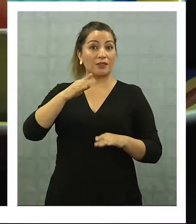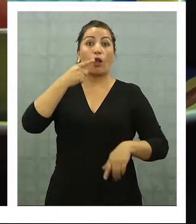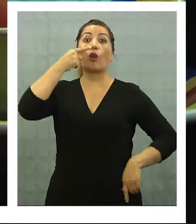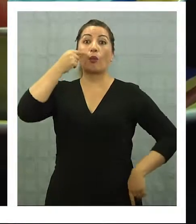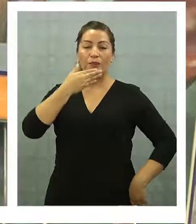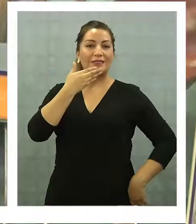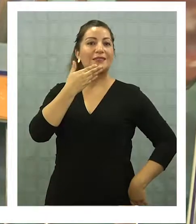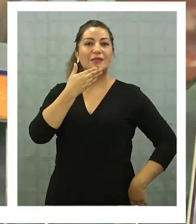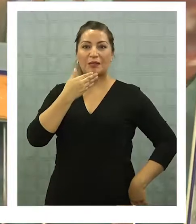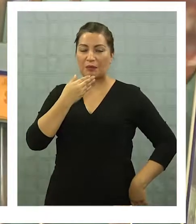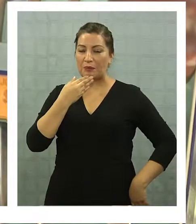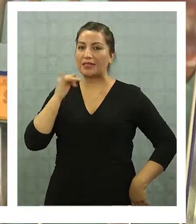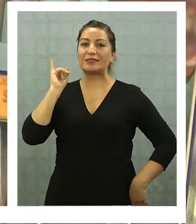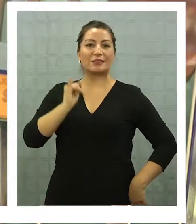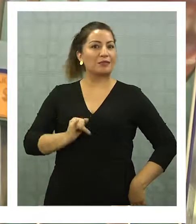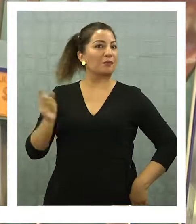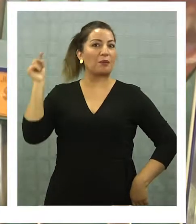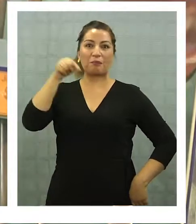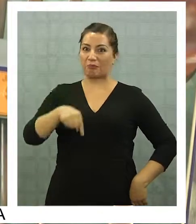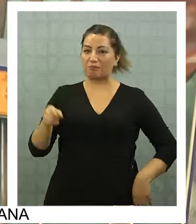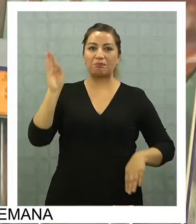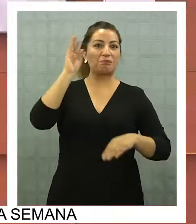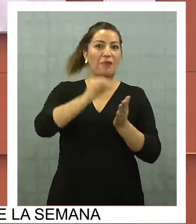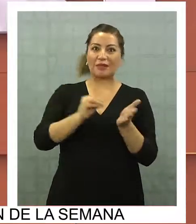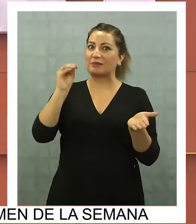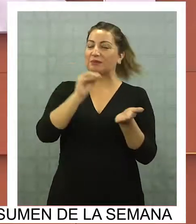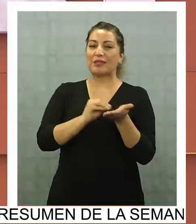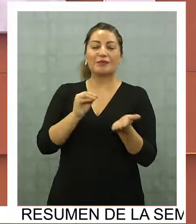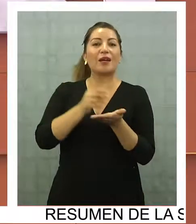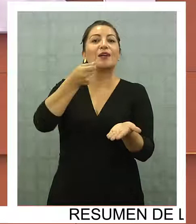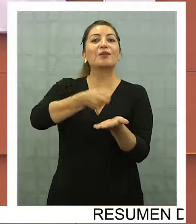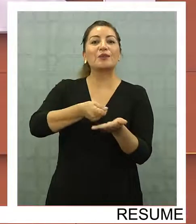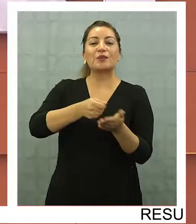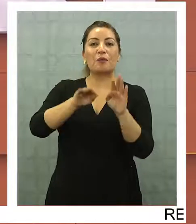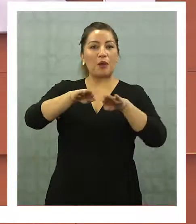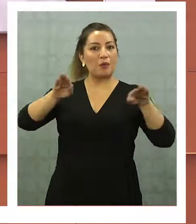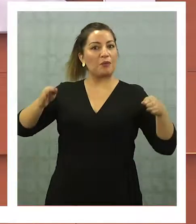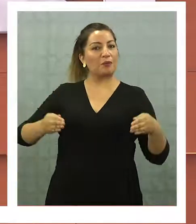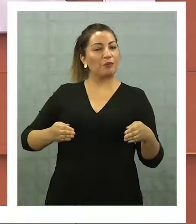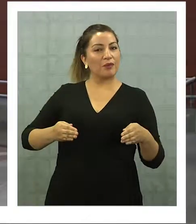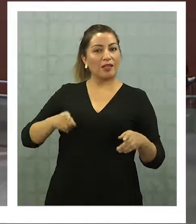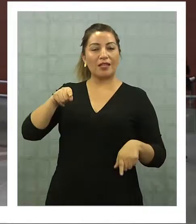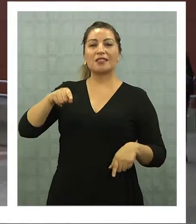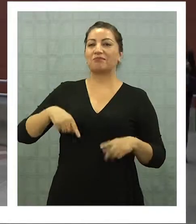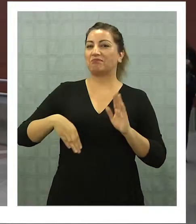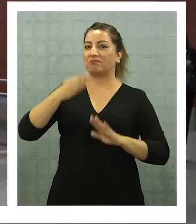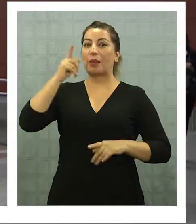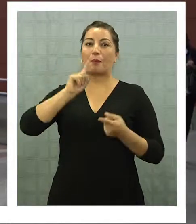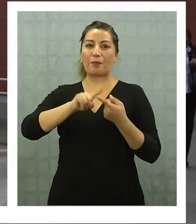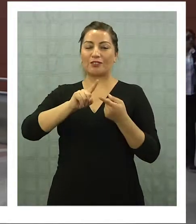hombres también cada vez entran más en este mundo de la cocina y la mesa con un toque propio.